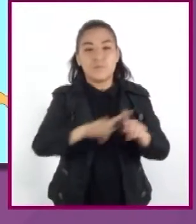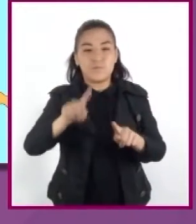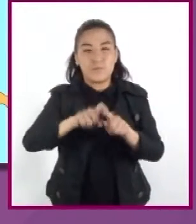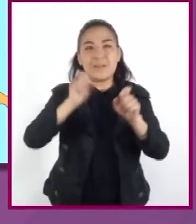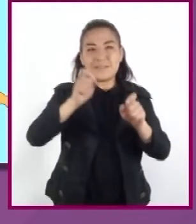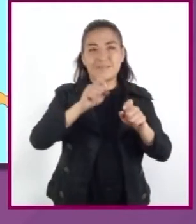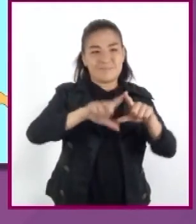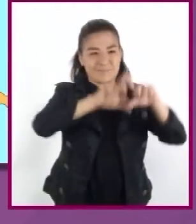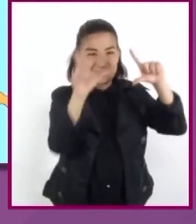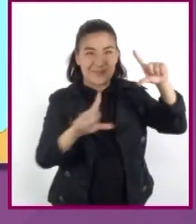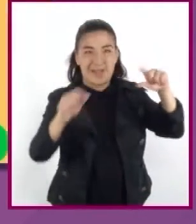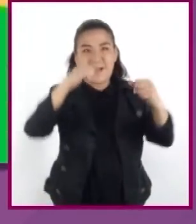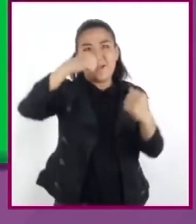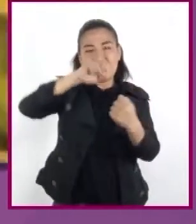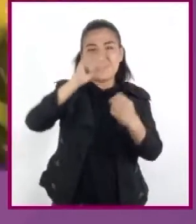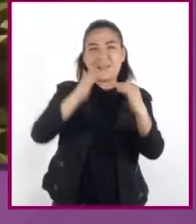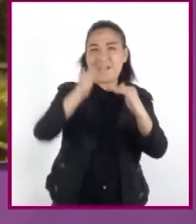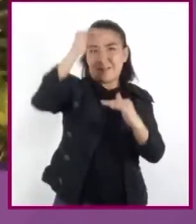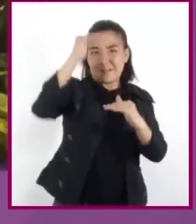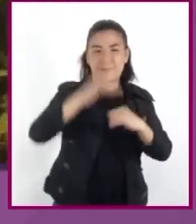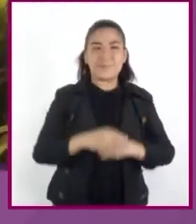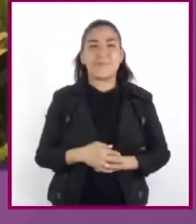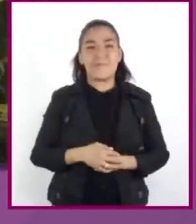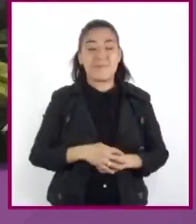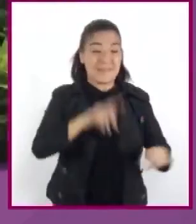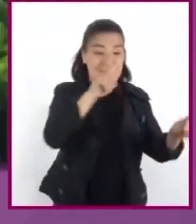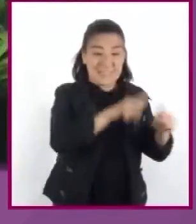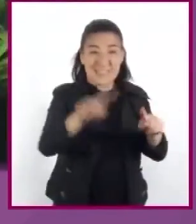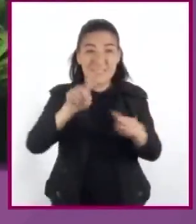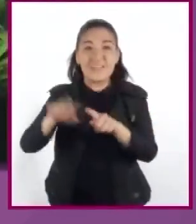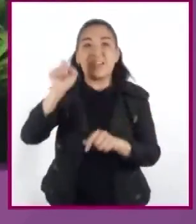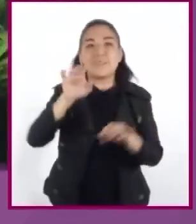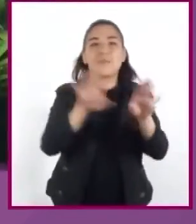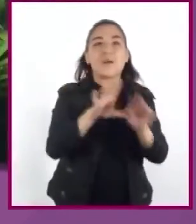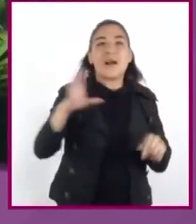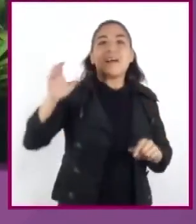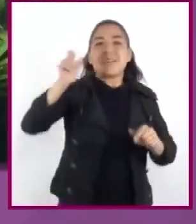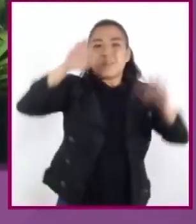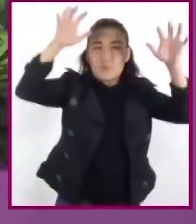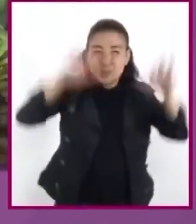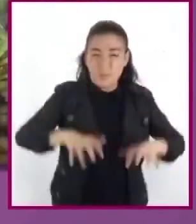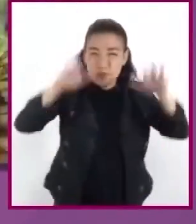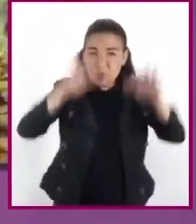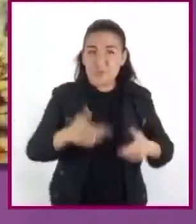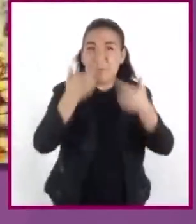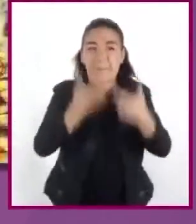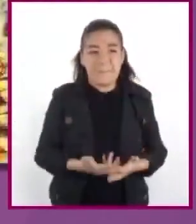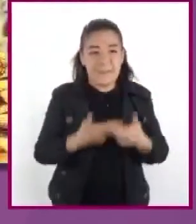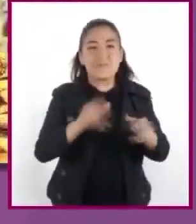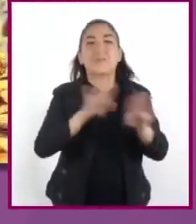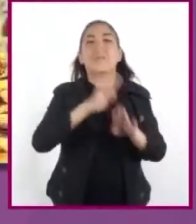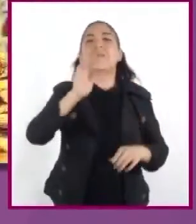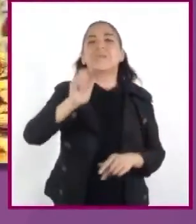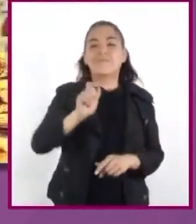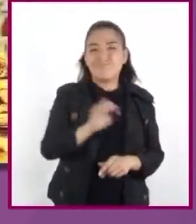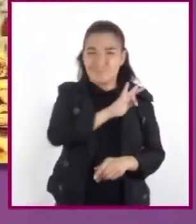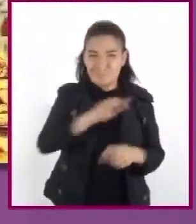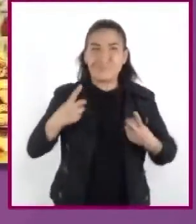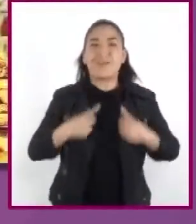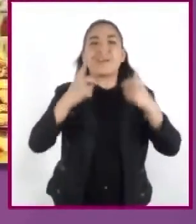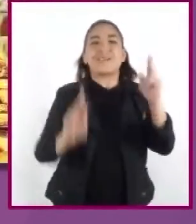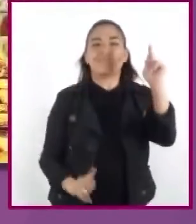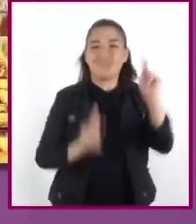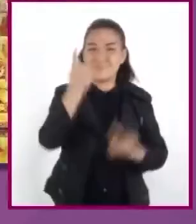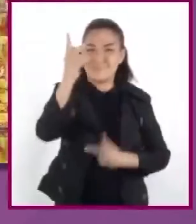mitad de Centroamérica. Su diversidad de climas, con lluvias abundantes, permitió el desarrollo de la agricultura.